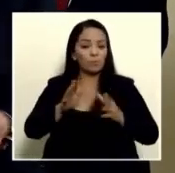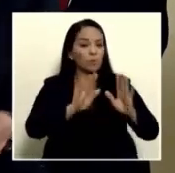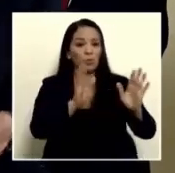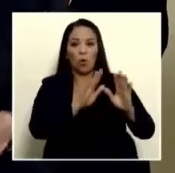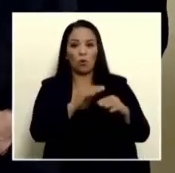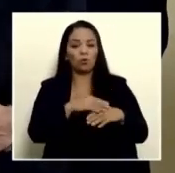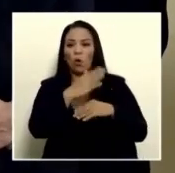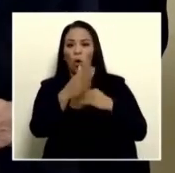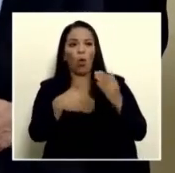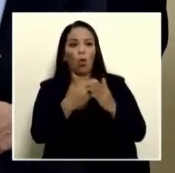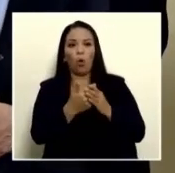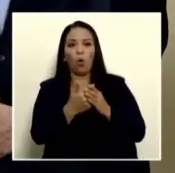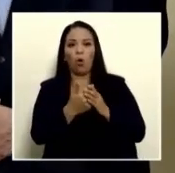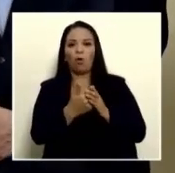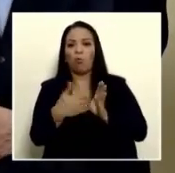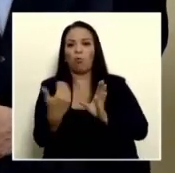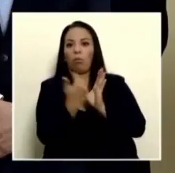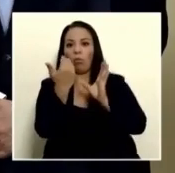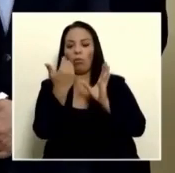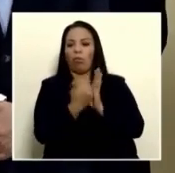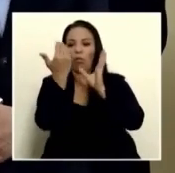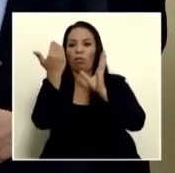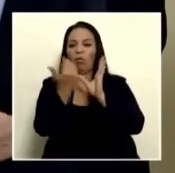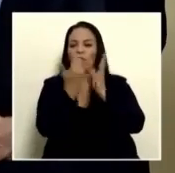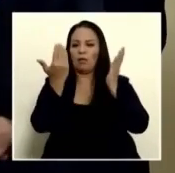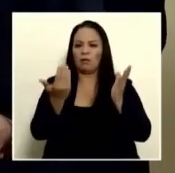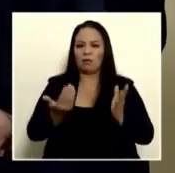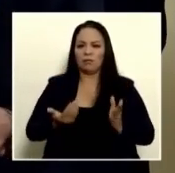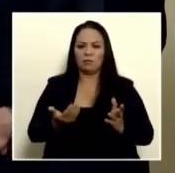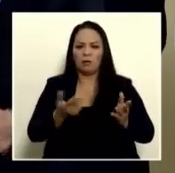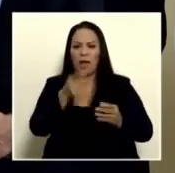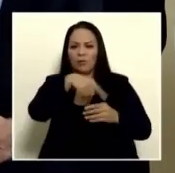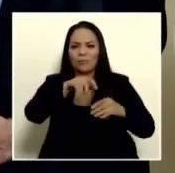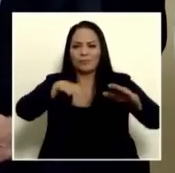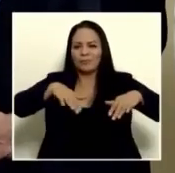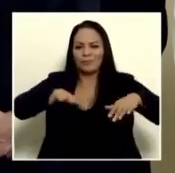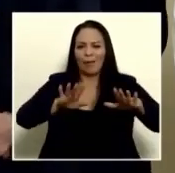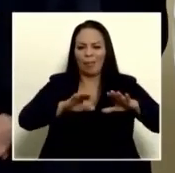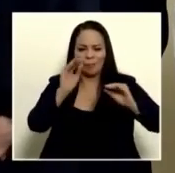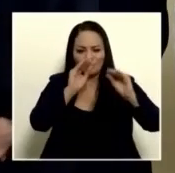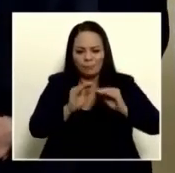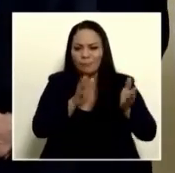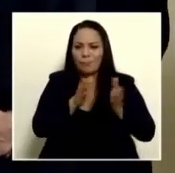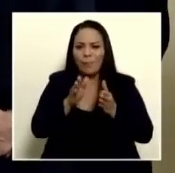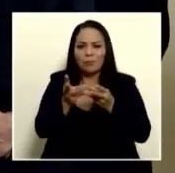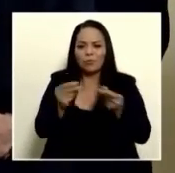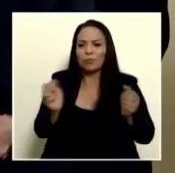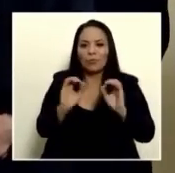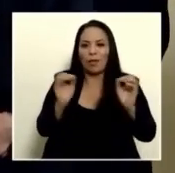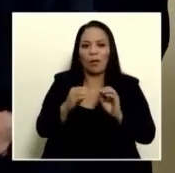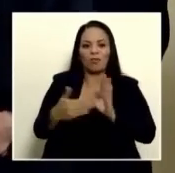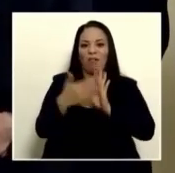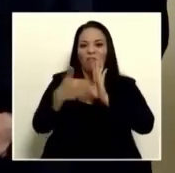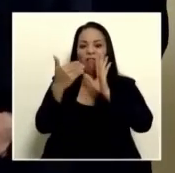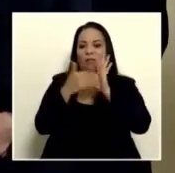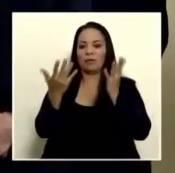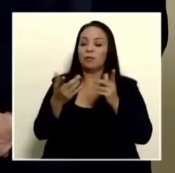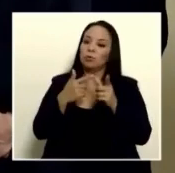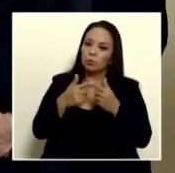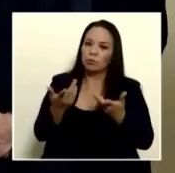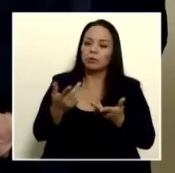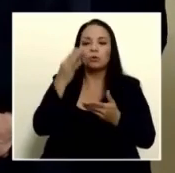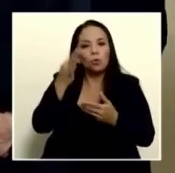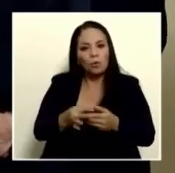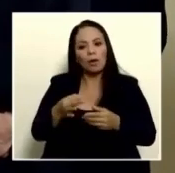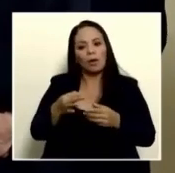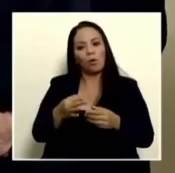golpes, ¿verdad? Todo ha sido golpes en lugar de gastar el tiempo en presentar un plan remedial como es necesario. Entonces, sí quiero, Karen, en ese tema. Yo creo